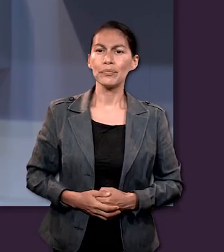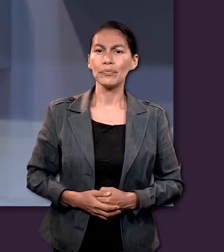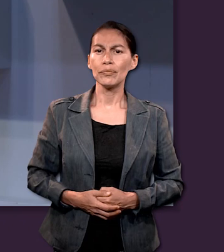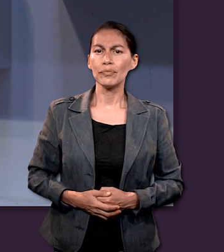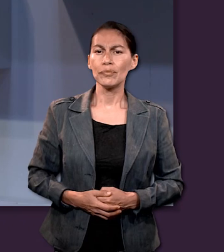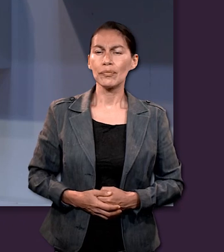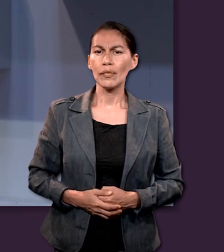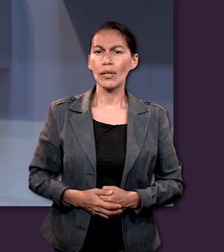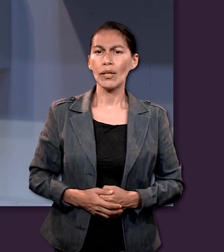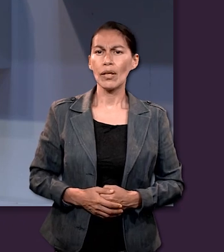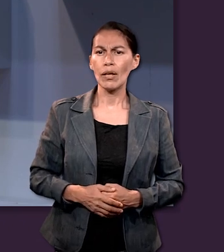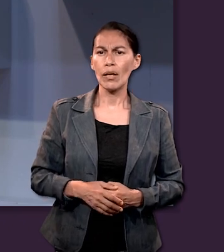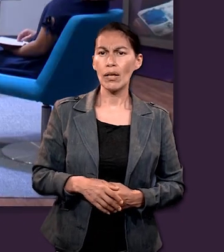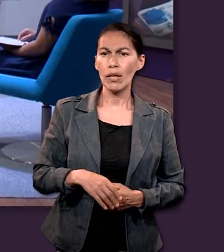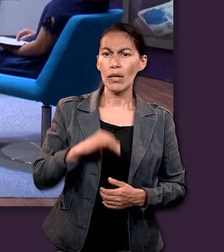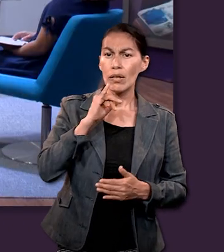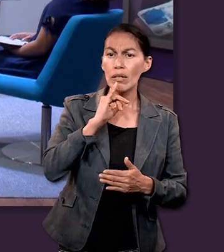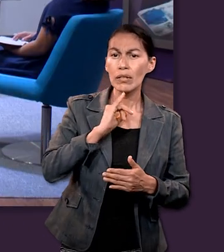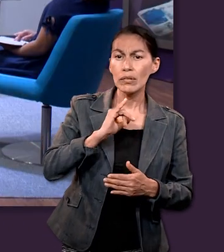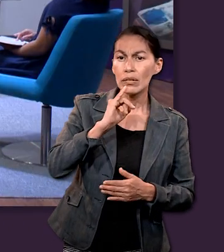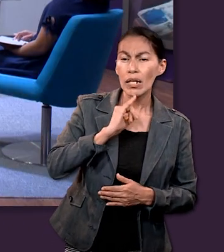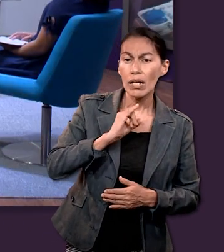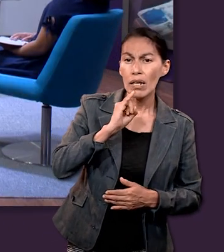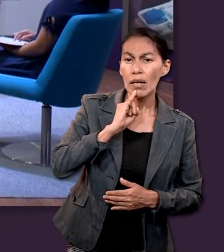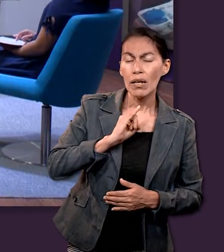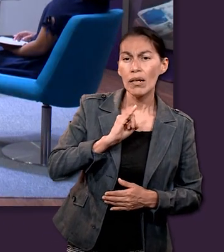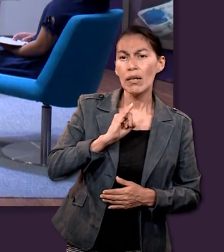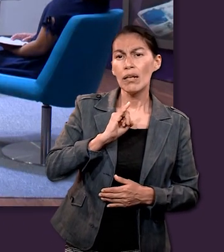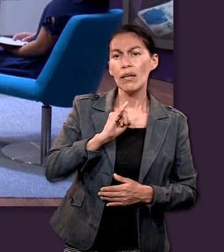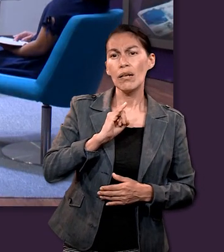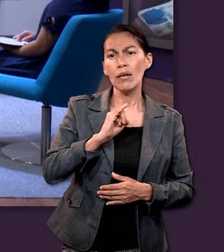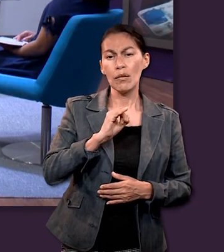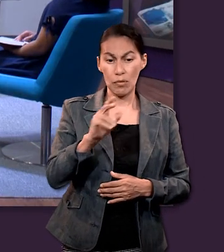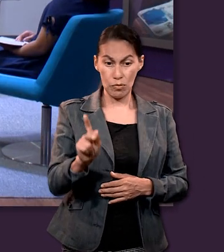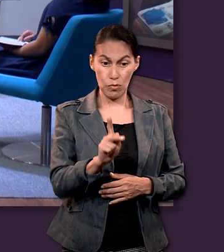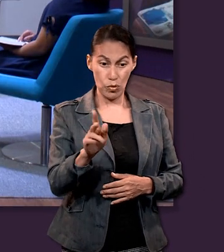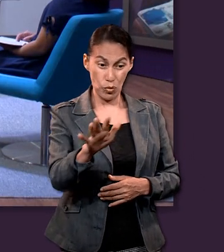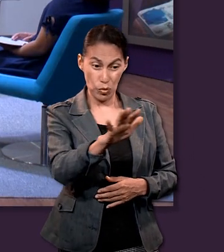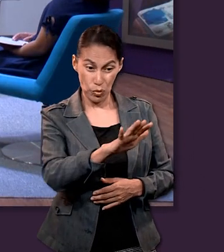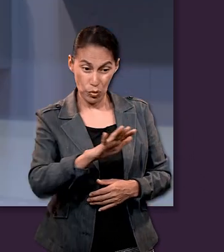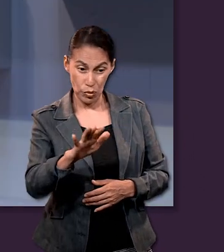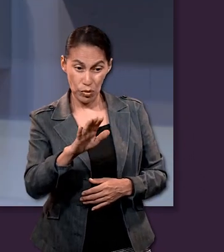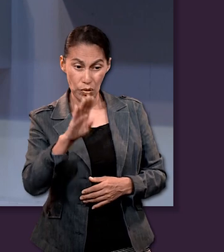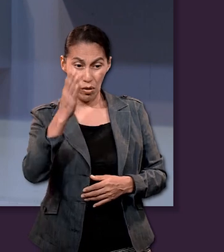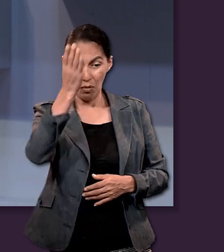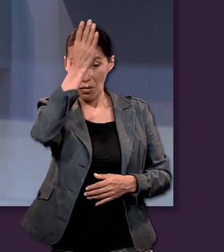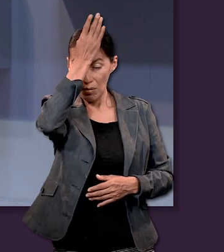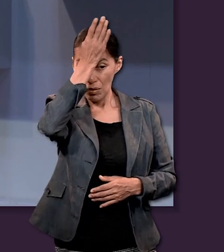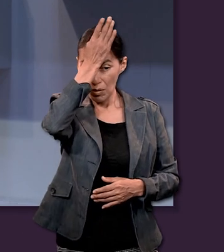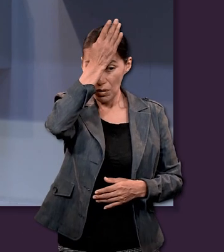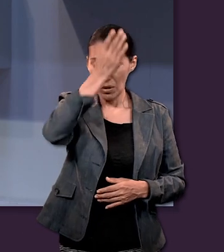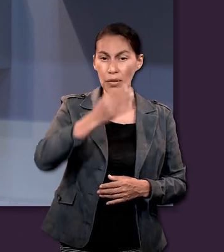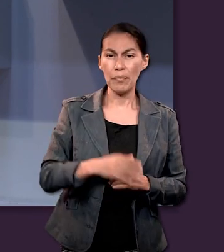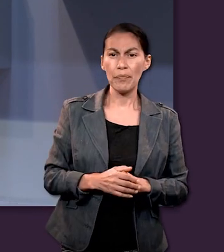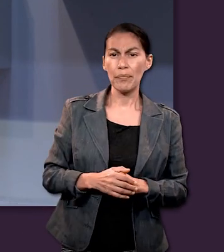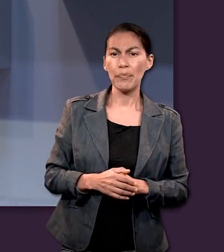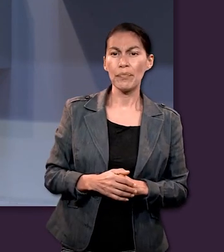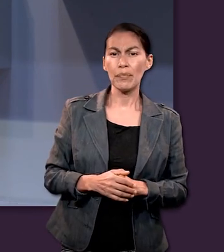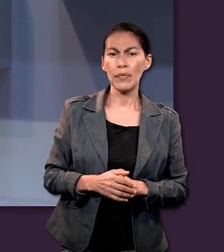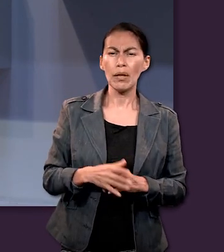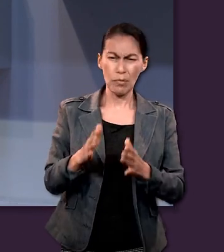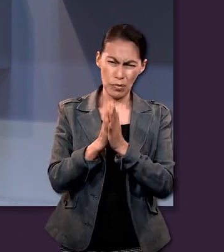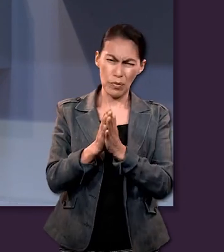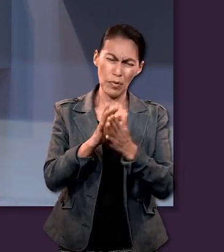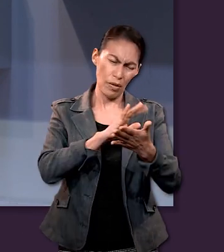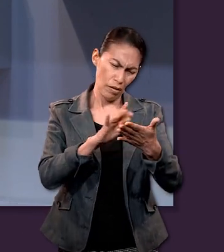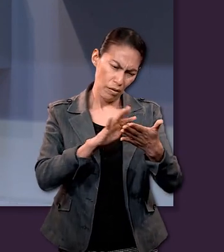el pecado entonces me gustaría que lo leyéramos y contestáramos cómo describe Isaías a